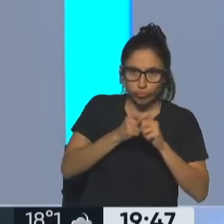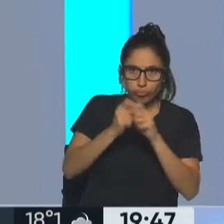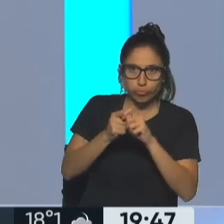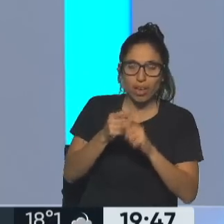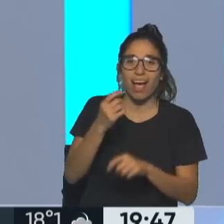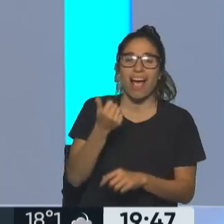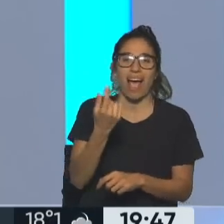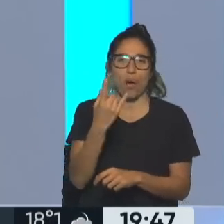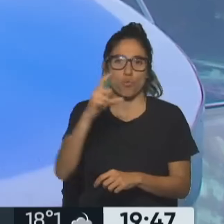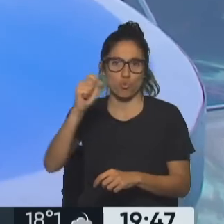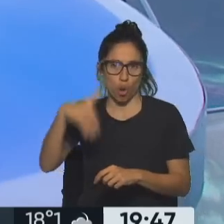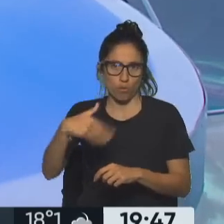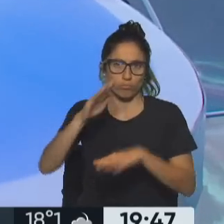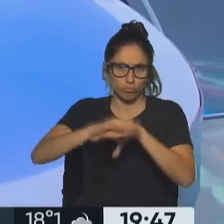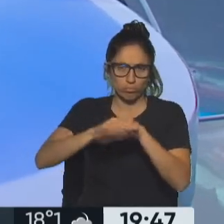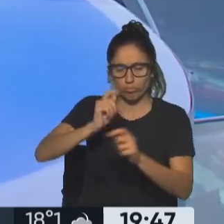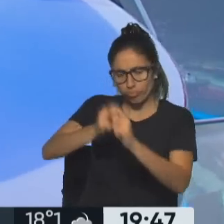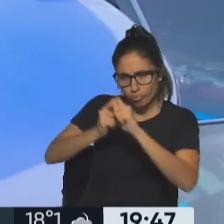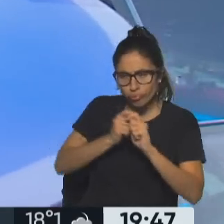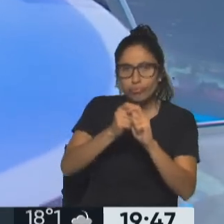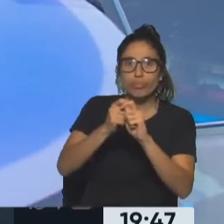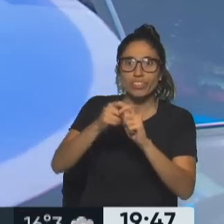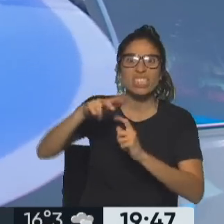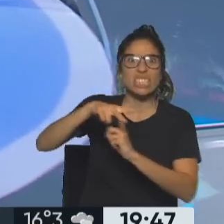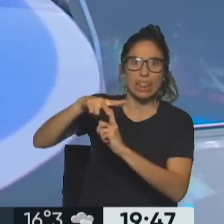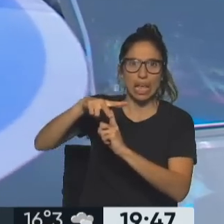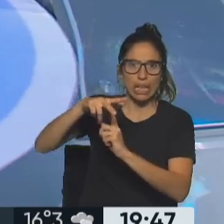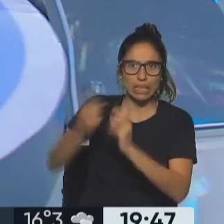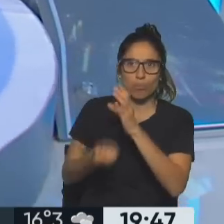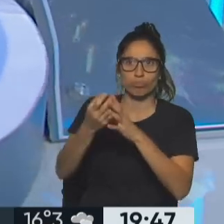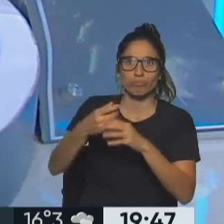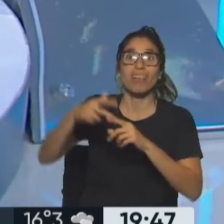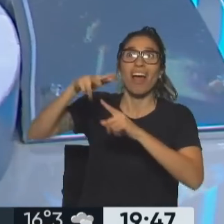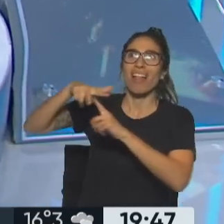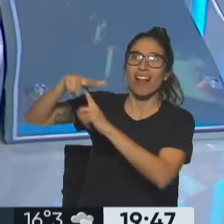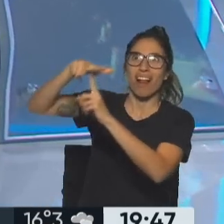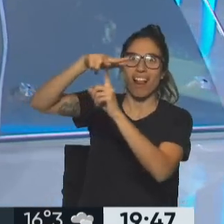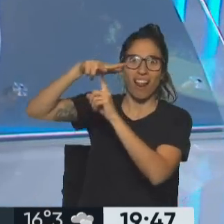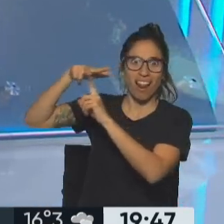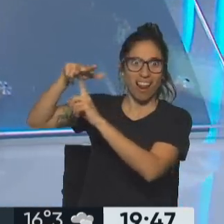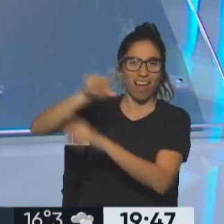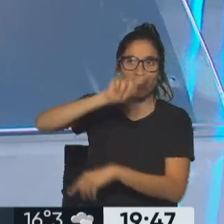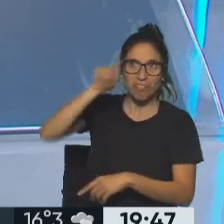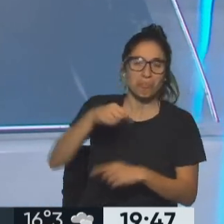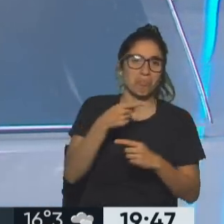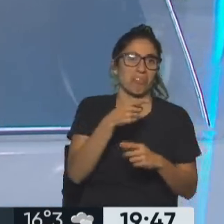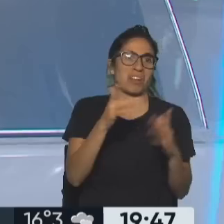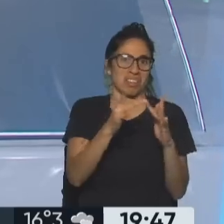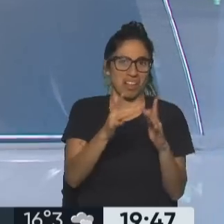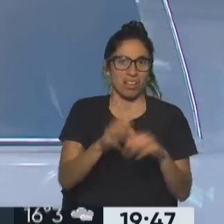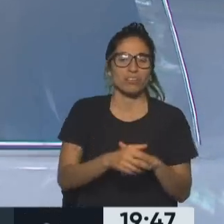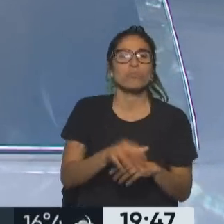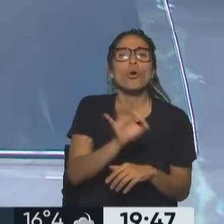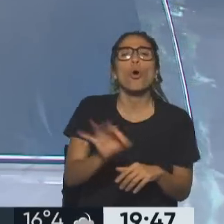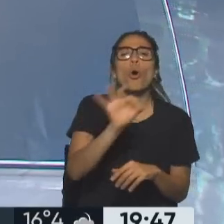de desastres naturales o lo que fuere. Prácticamente todo, o si uno tiene alguna enfermedad grave, va a un centro de medicina nuclear.